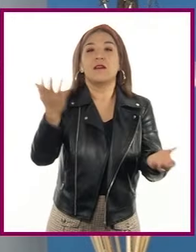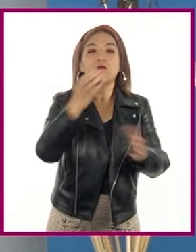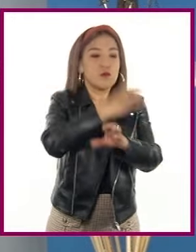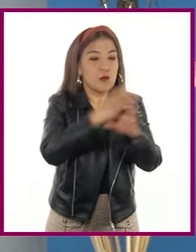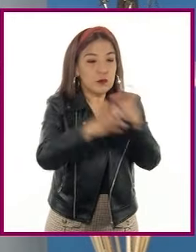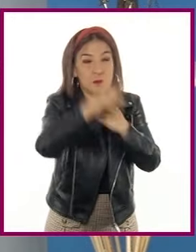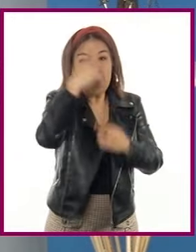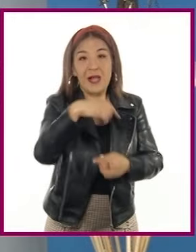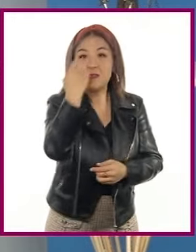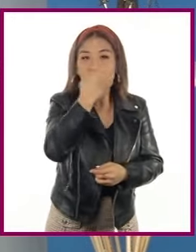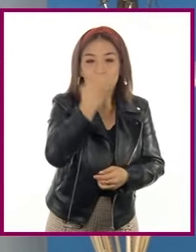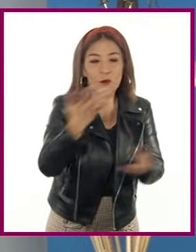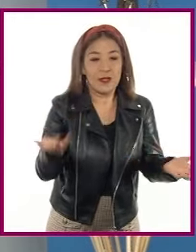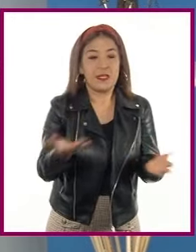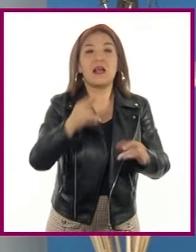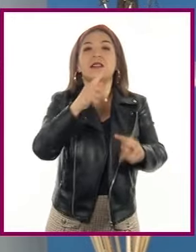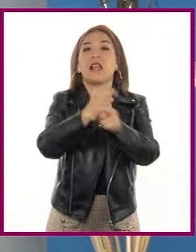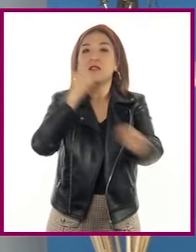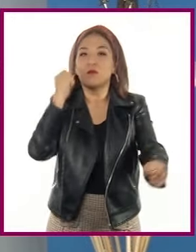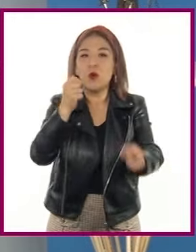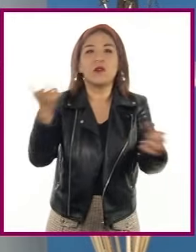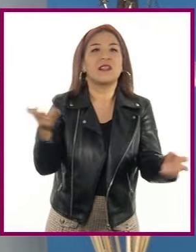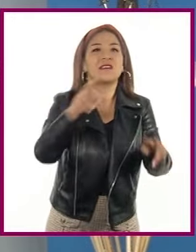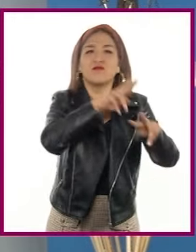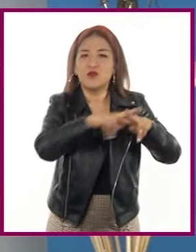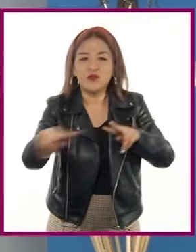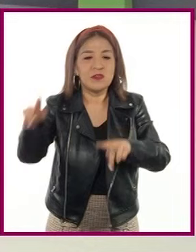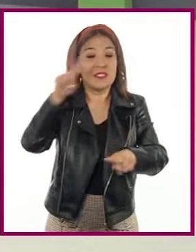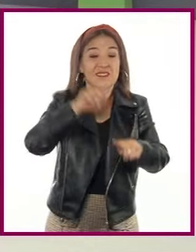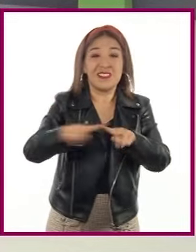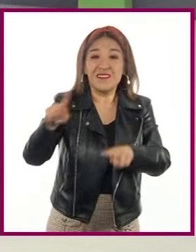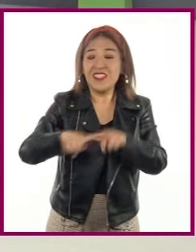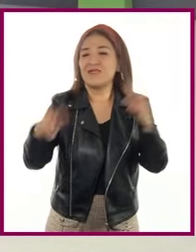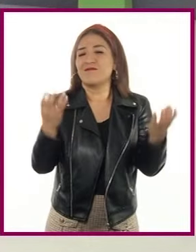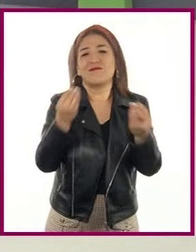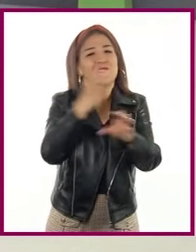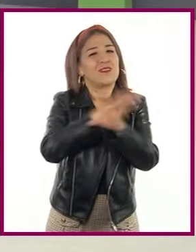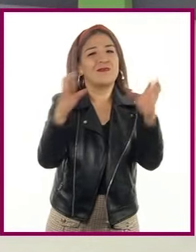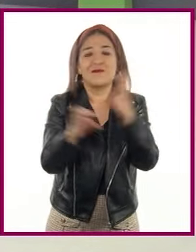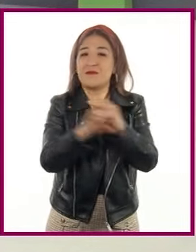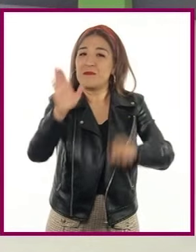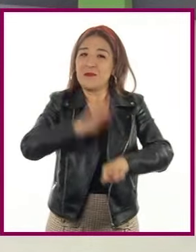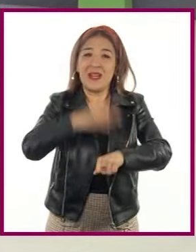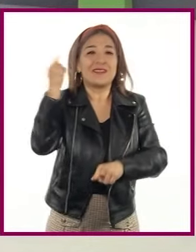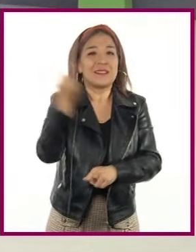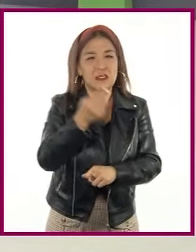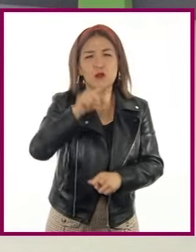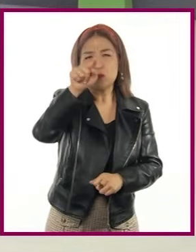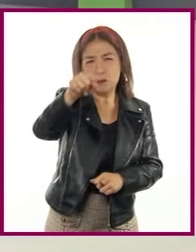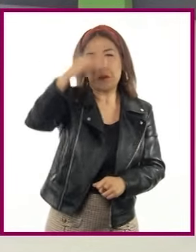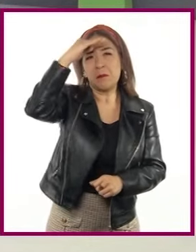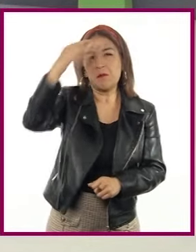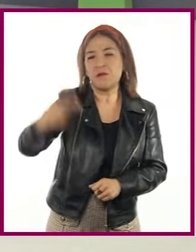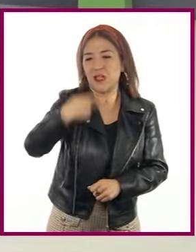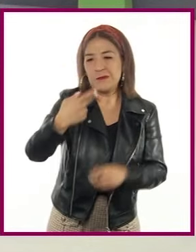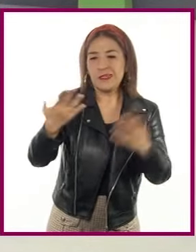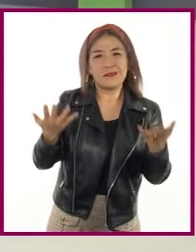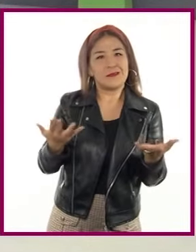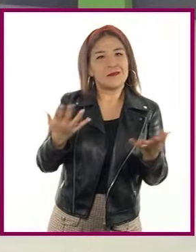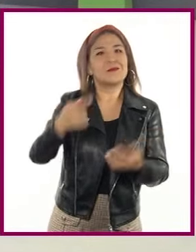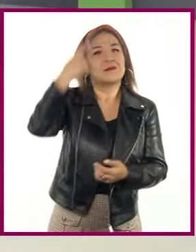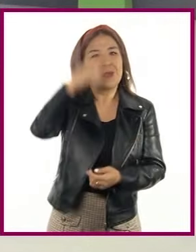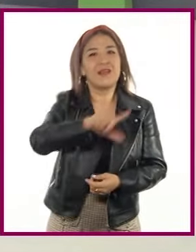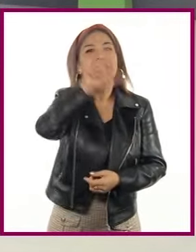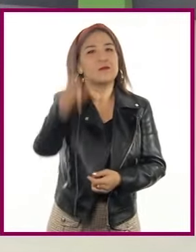transporte público, escuelas, entre muchas otras cosas. ¿Se han preguntado cuáles serían las implicaciones de necesitar